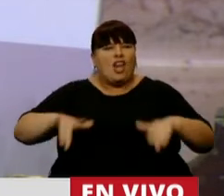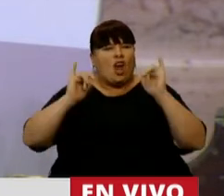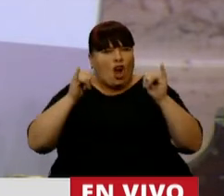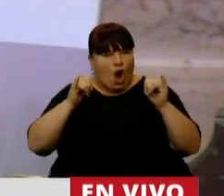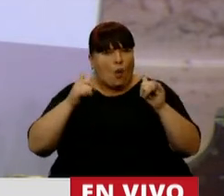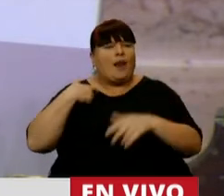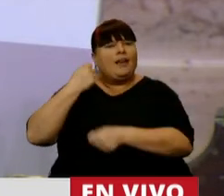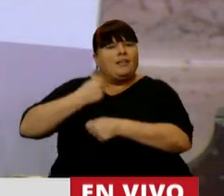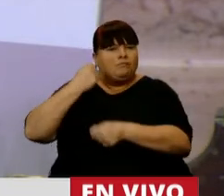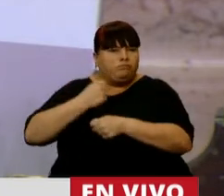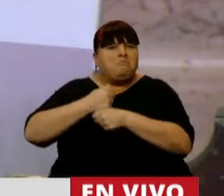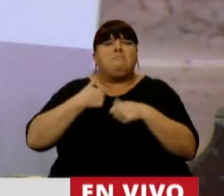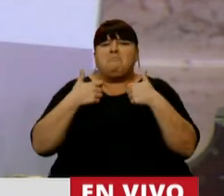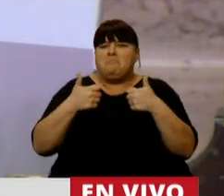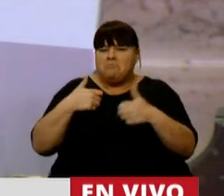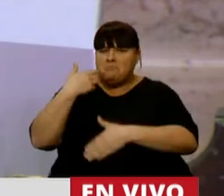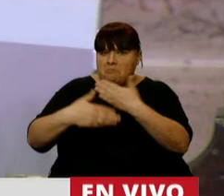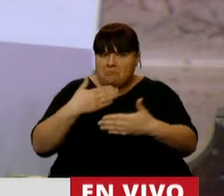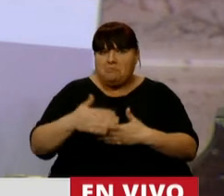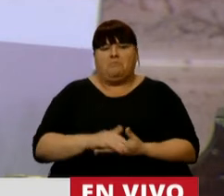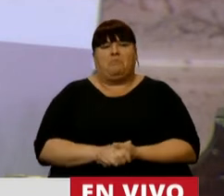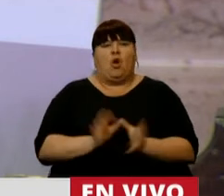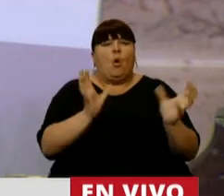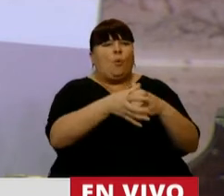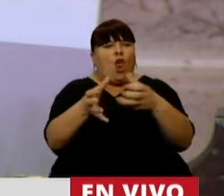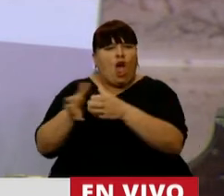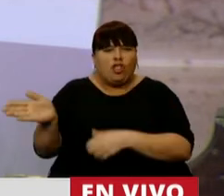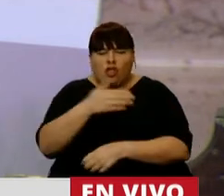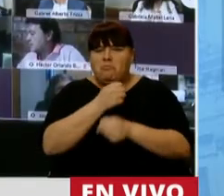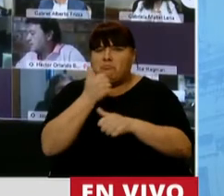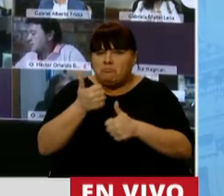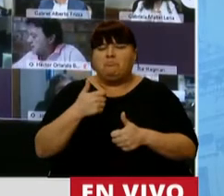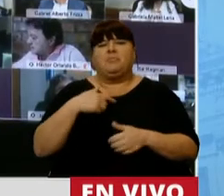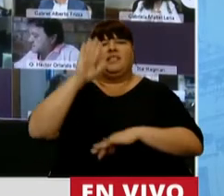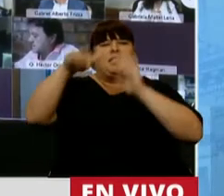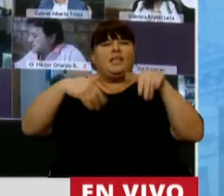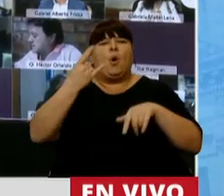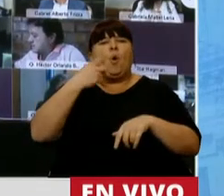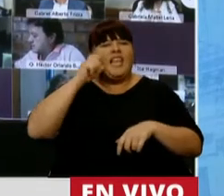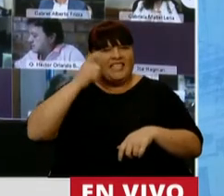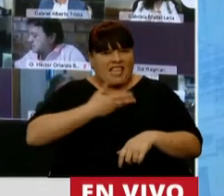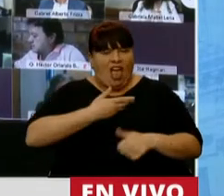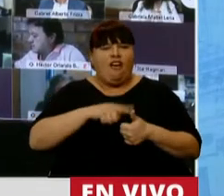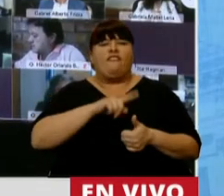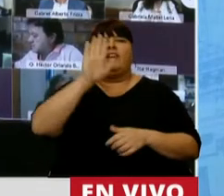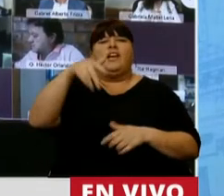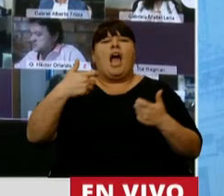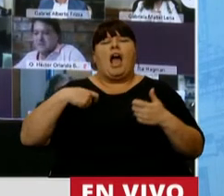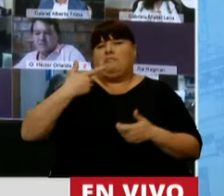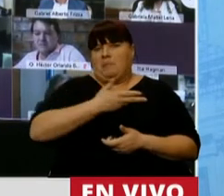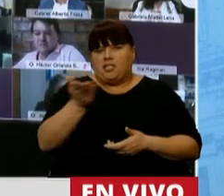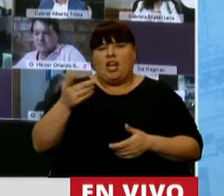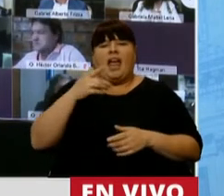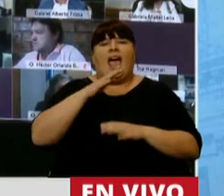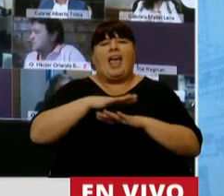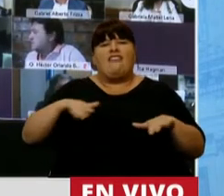Juventudes, que hemos trabajado muy bien desde todos los bloques, hemos citado a UNICEF, hemos citado a la sociedad civil,